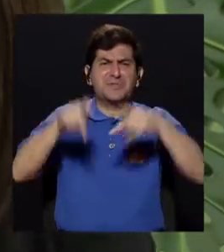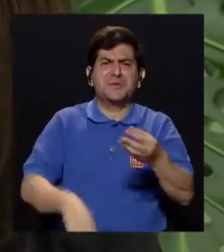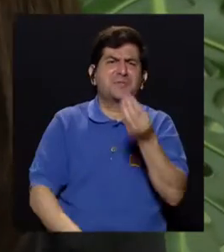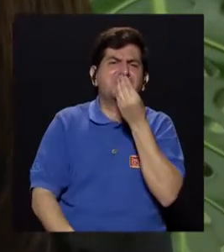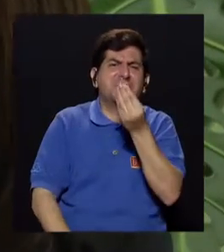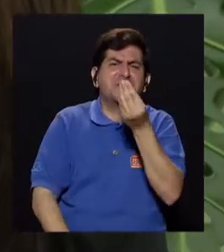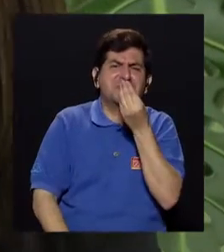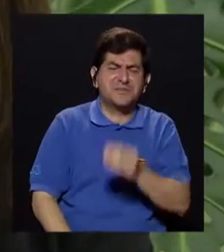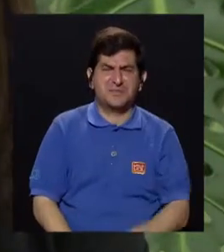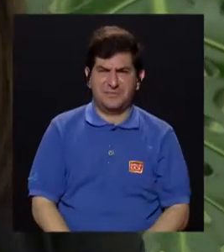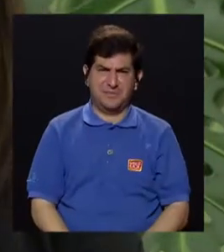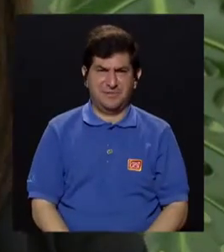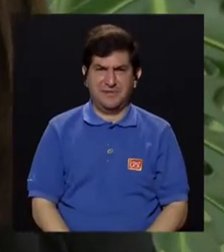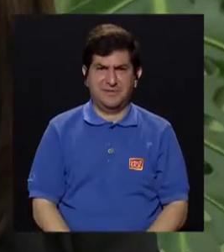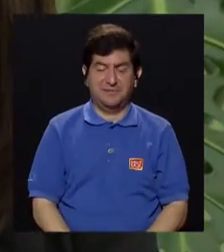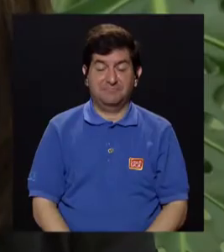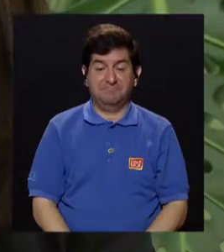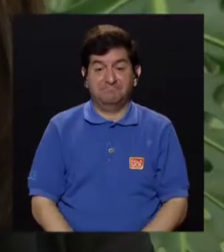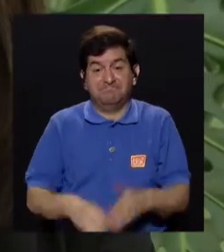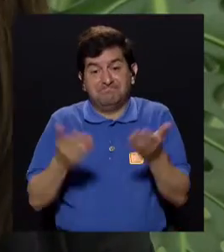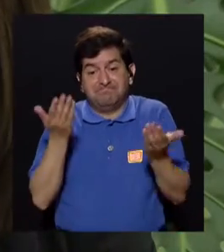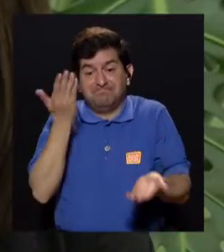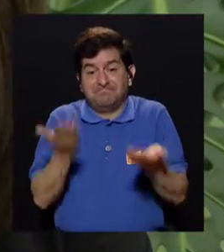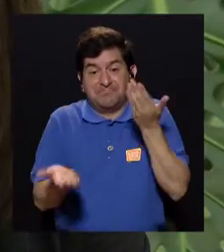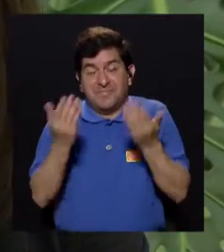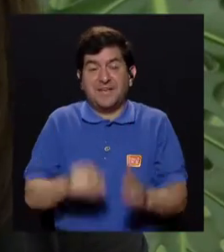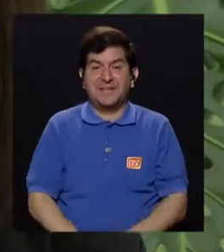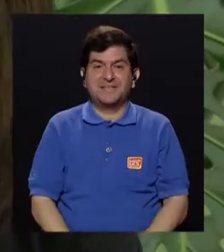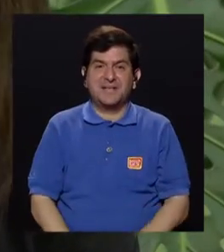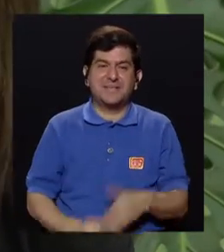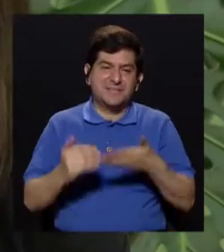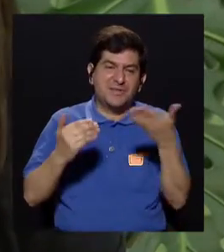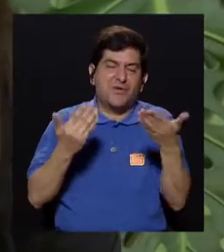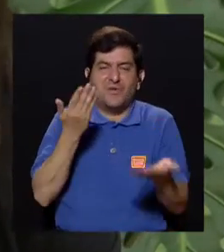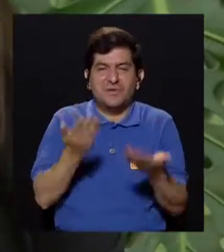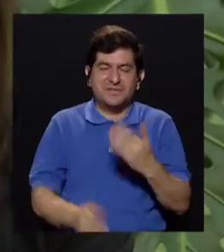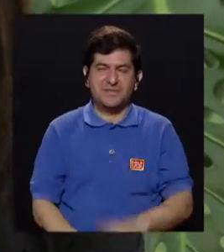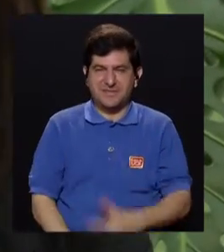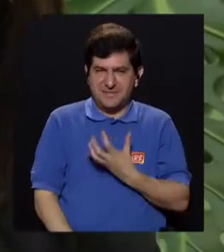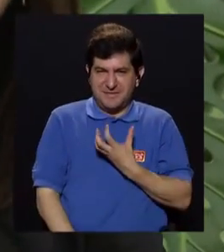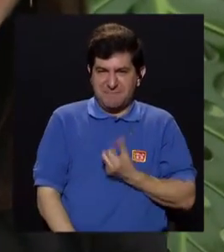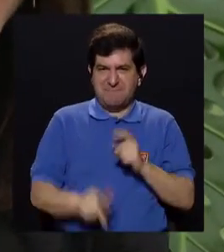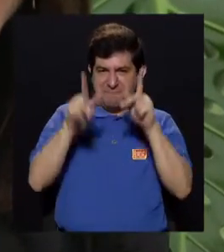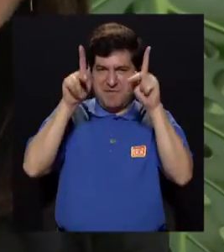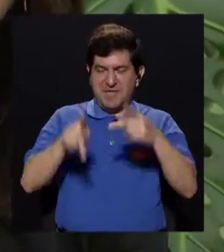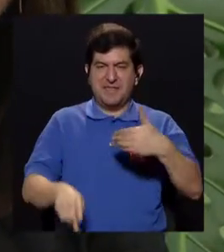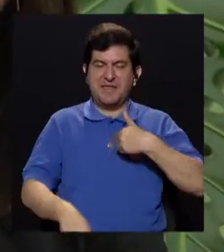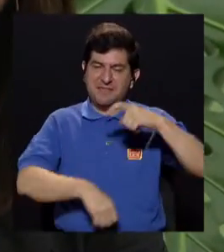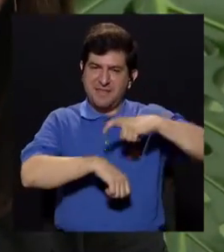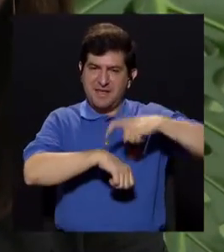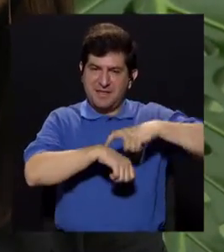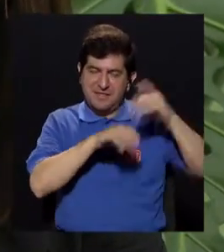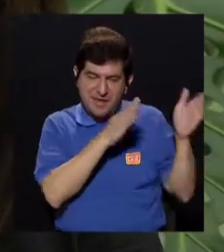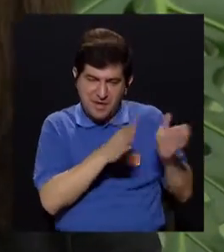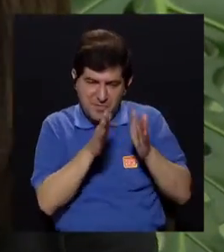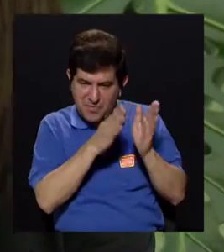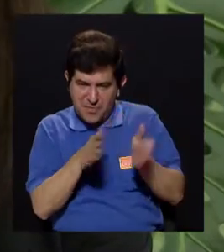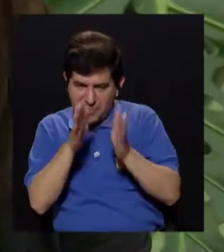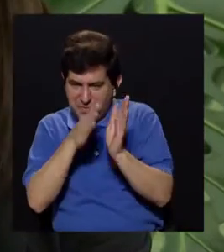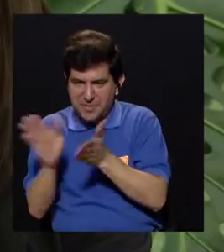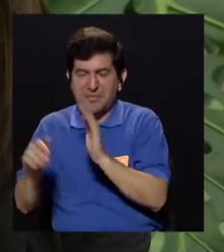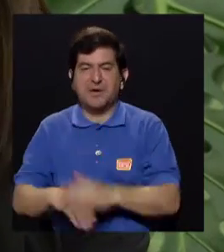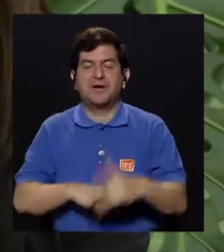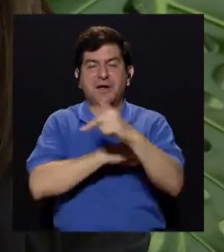¿y esa gente que lo está comiendo tanto, verdad? Bueno, podríamos envidiar algunas cosas de la gente que tiene tiempo para